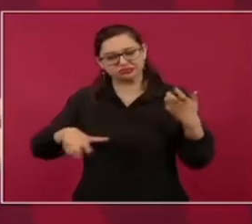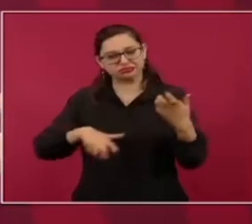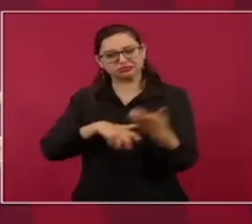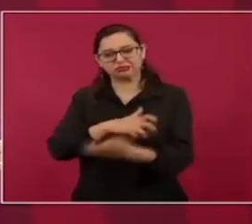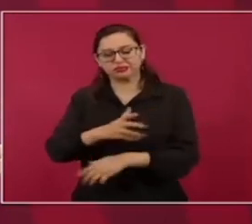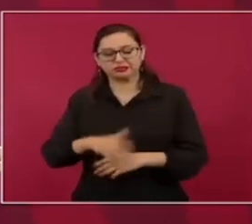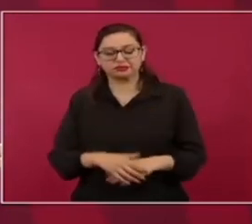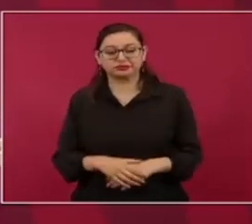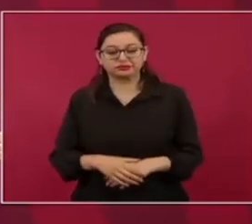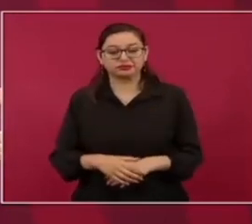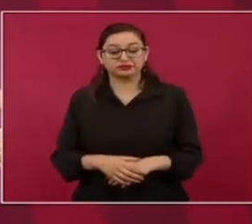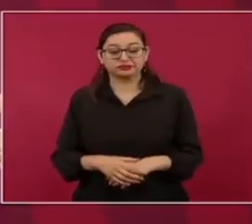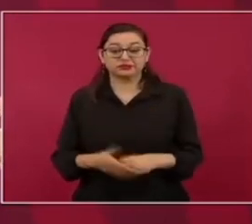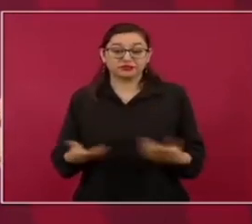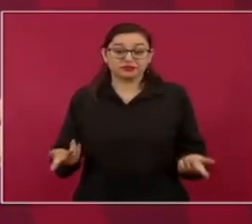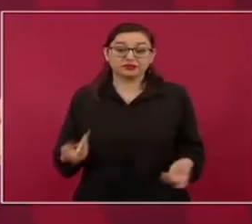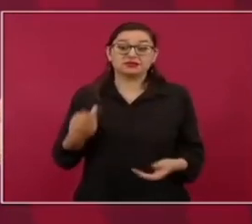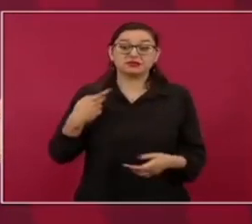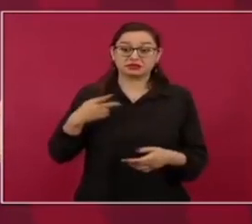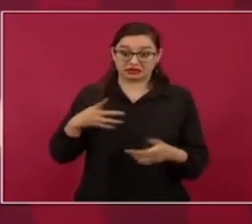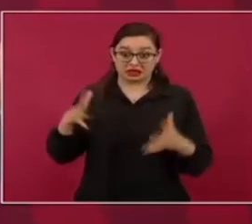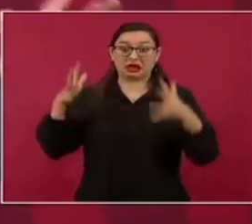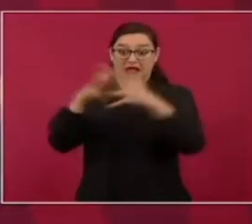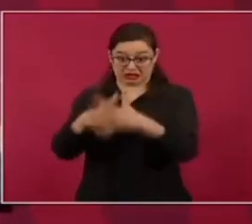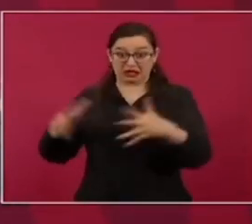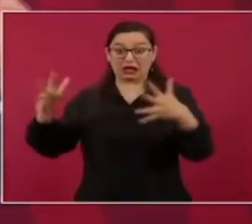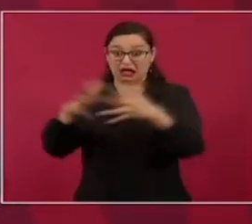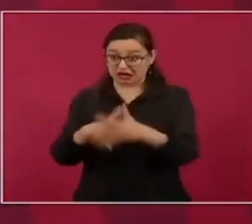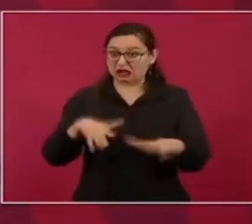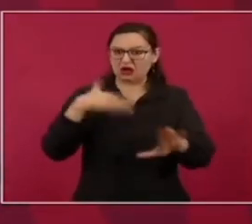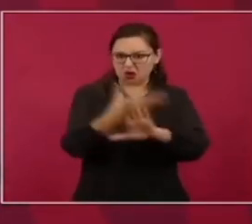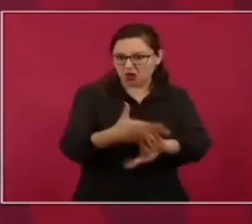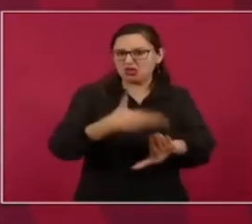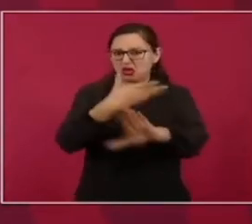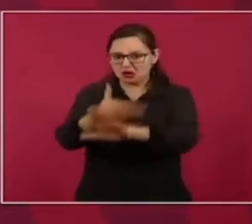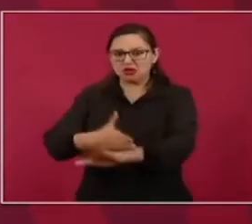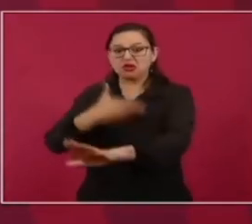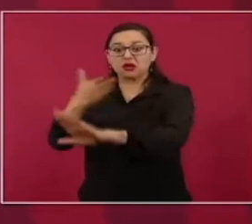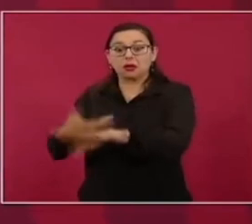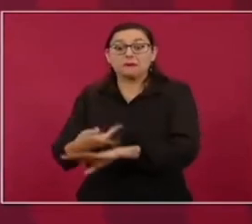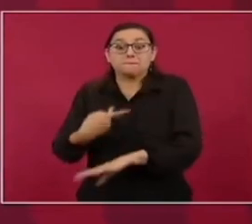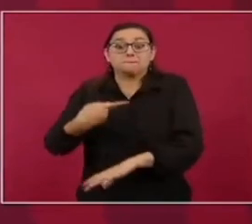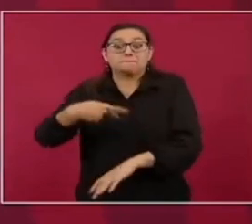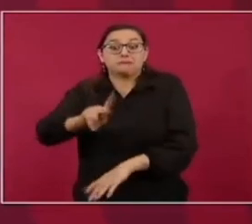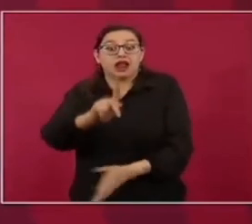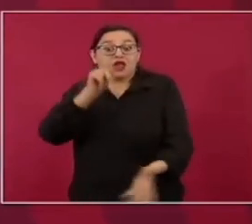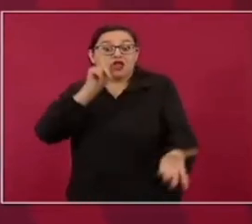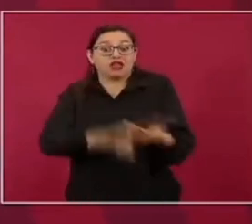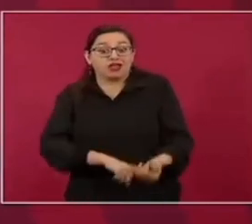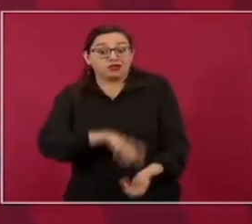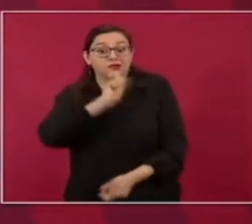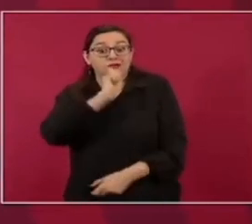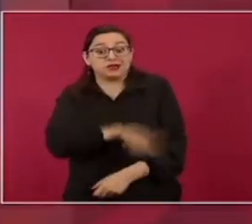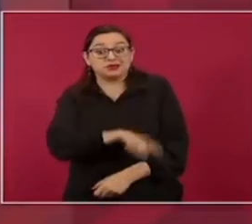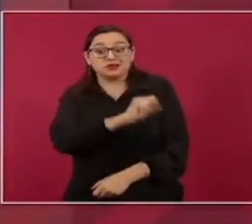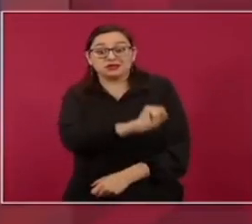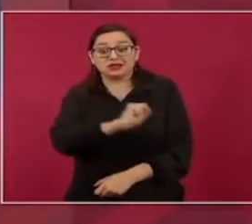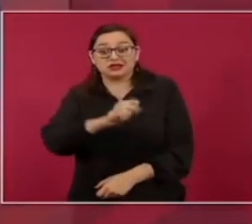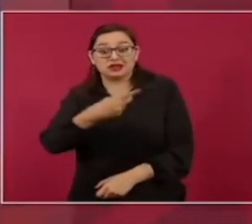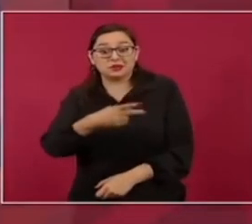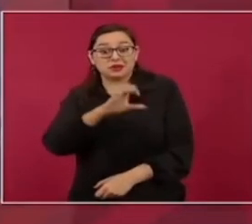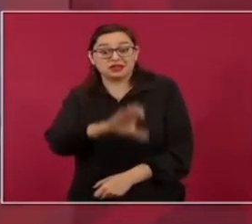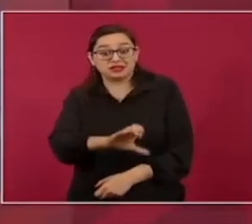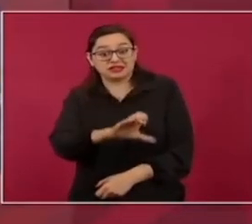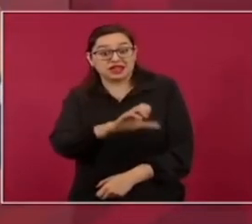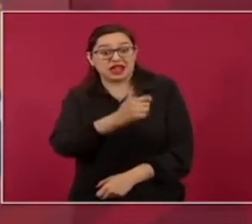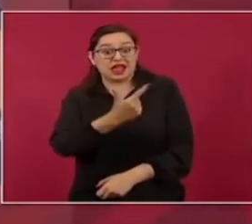secretario de Seguridad, García Luna, García